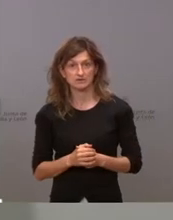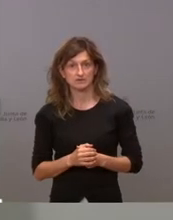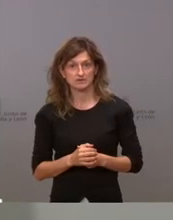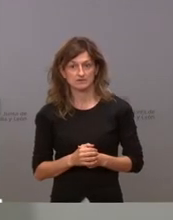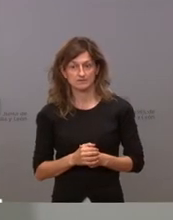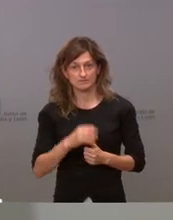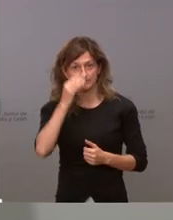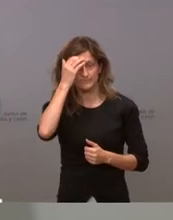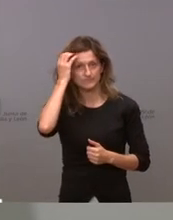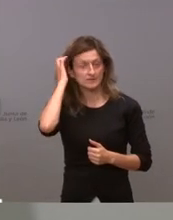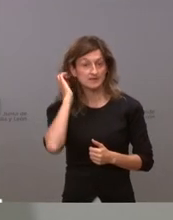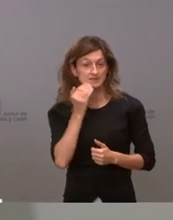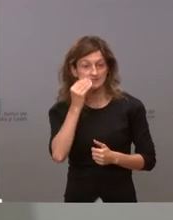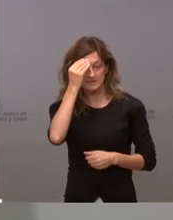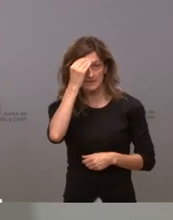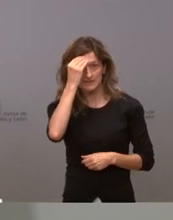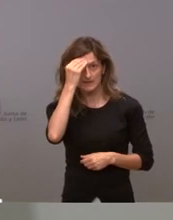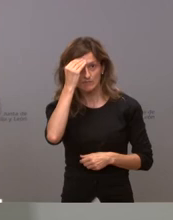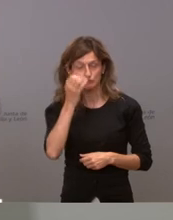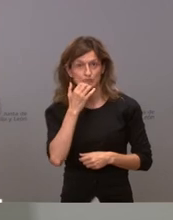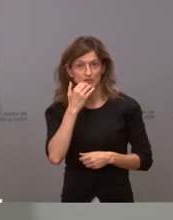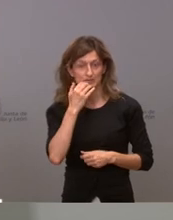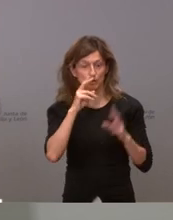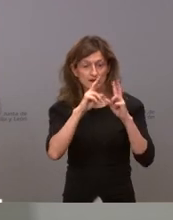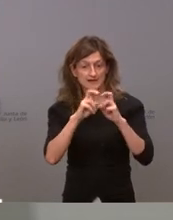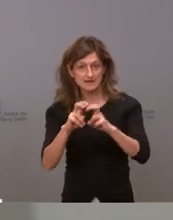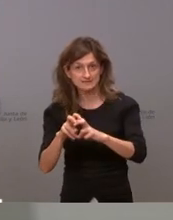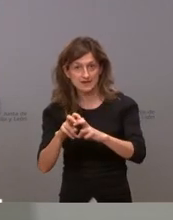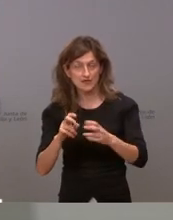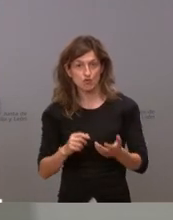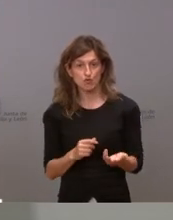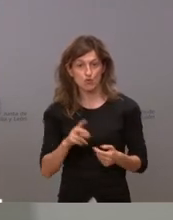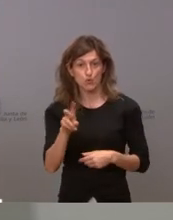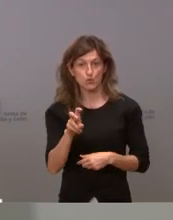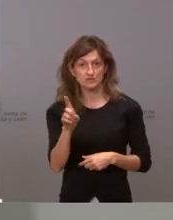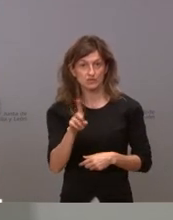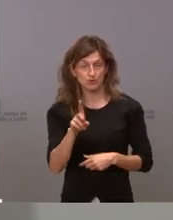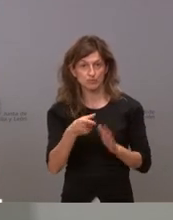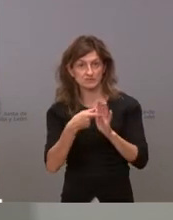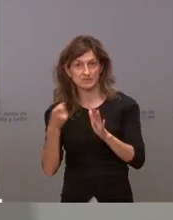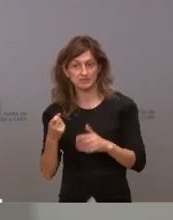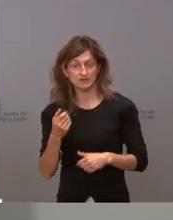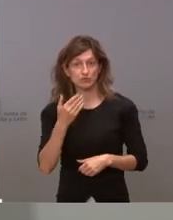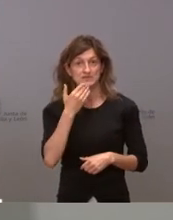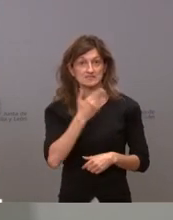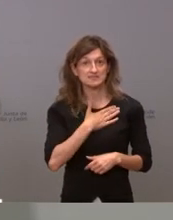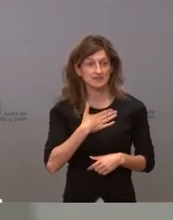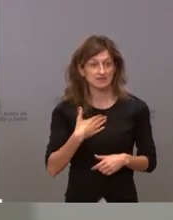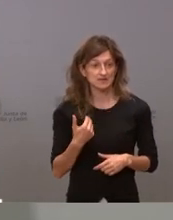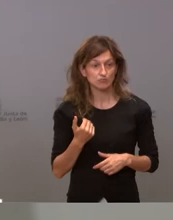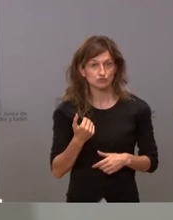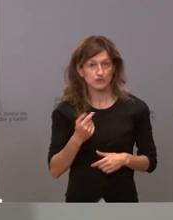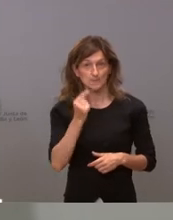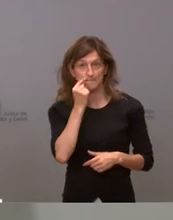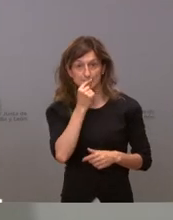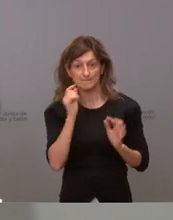que el retrorrastreo por ejemplo que estábamos haciendo no es útil pues vamos a eliminarlo si creemos que un screening